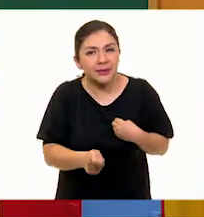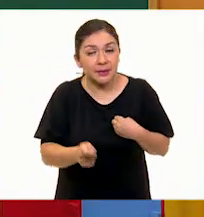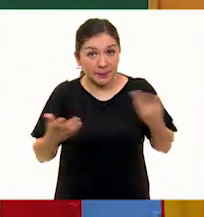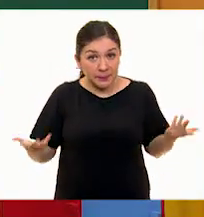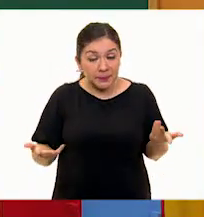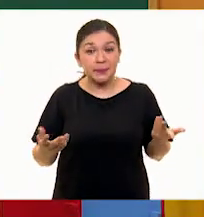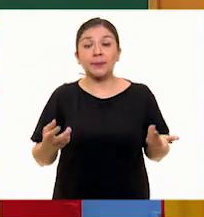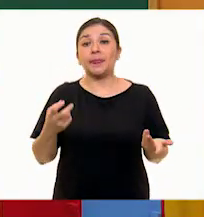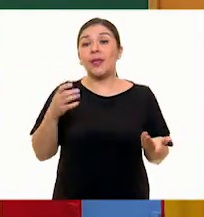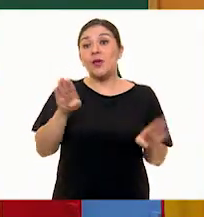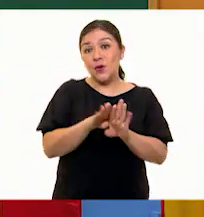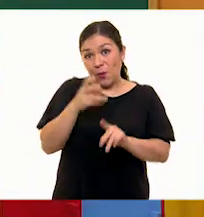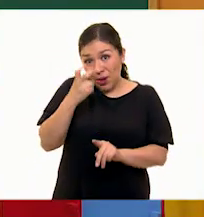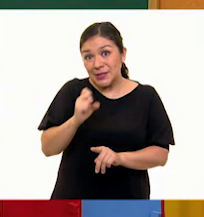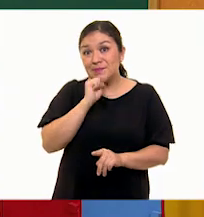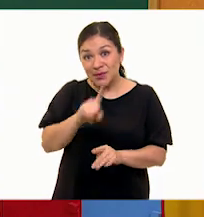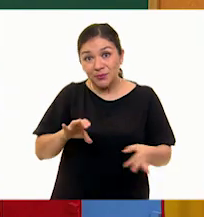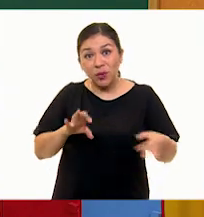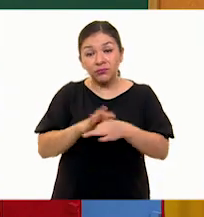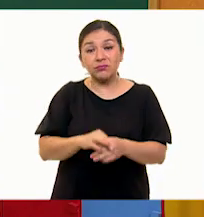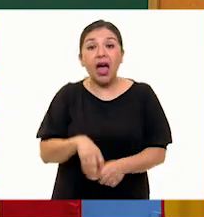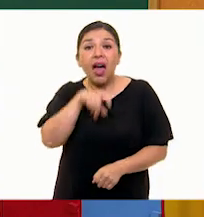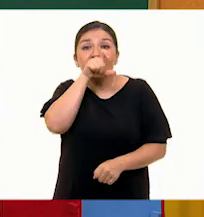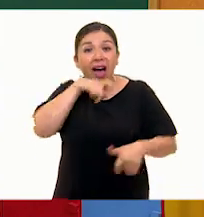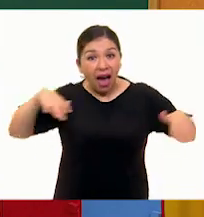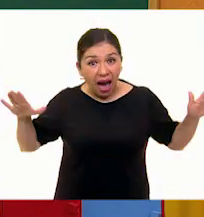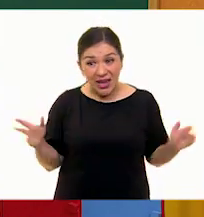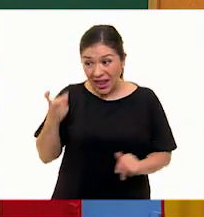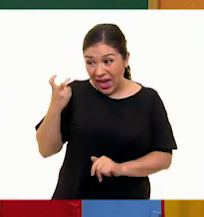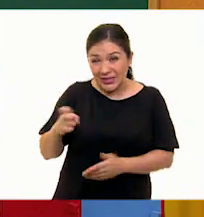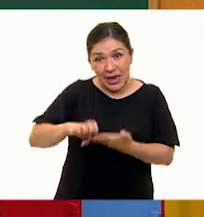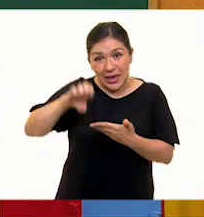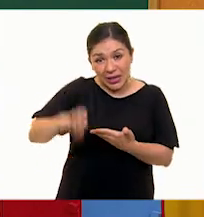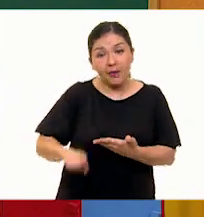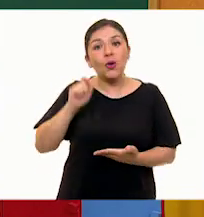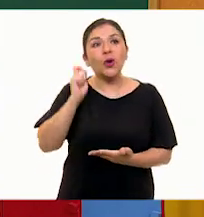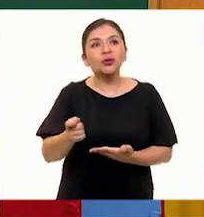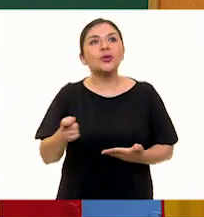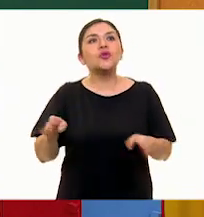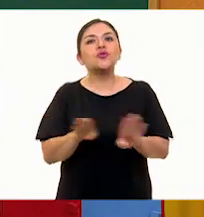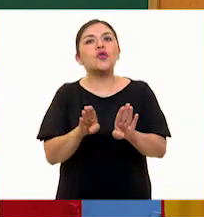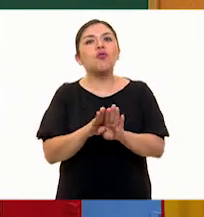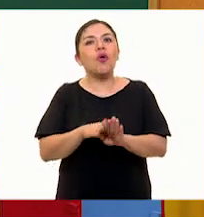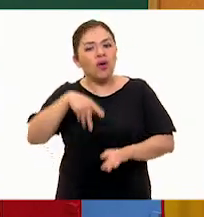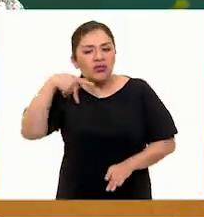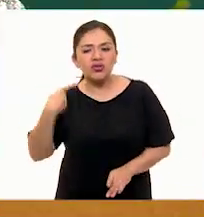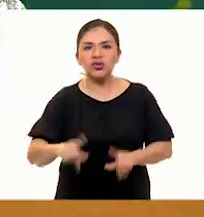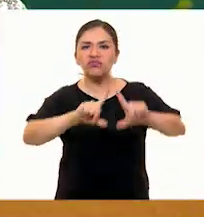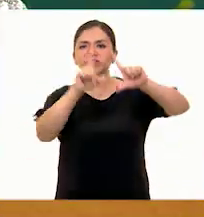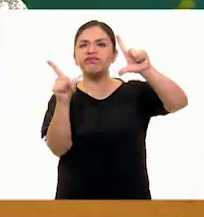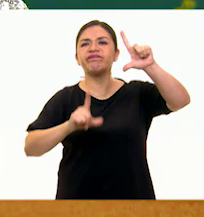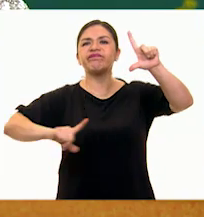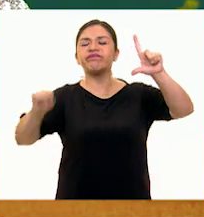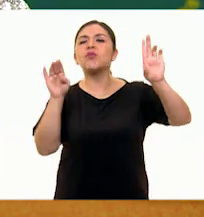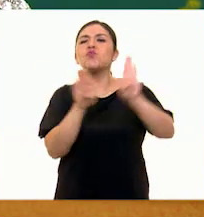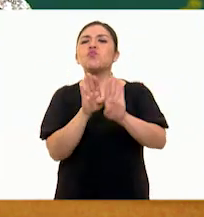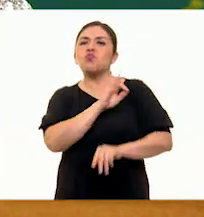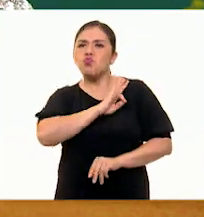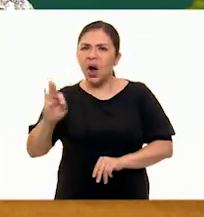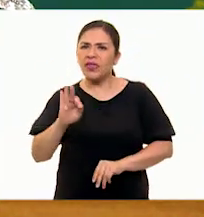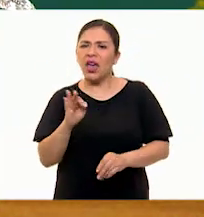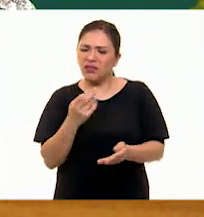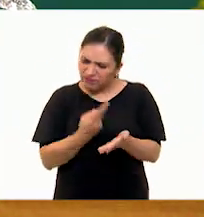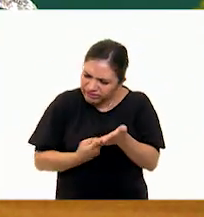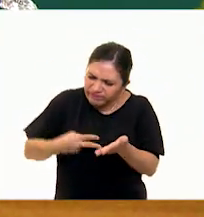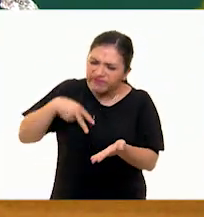en este sentido pues el águila por ejemplo es una pieza nacionalista, ¿no? Que habla de cómo nos podemos levantar a